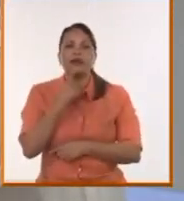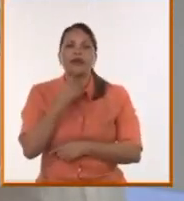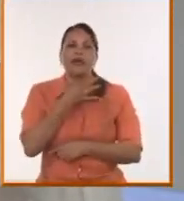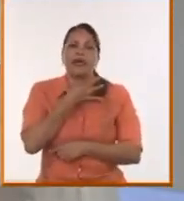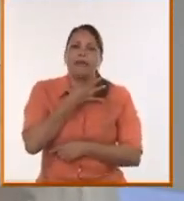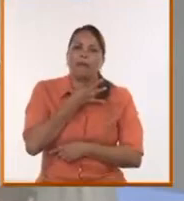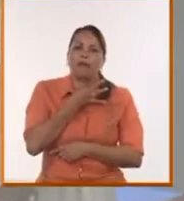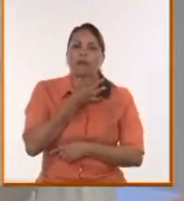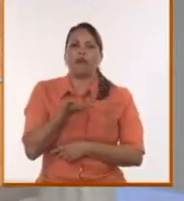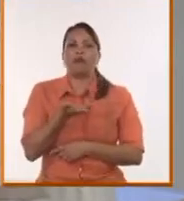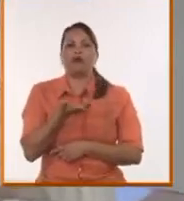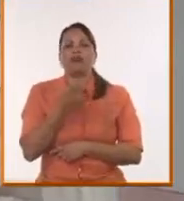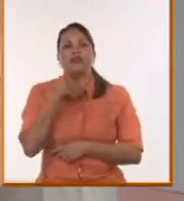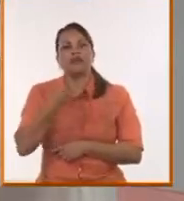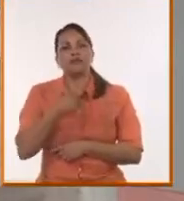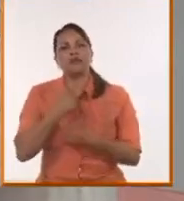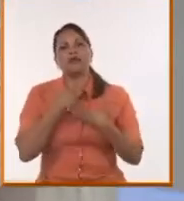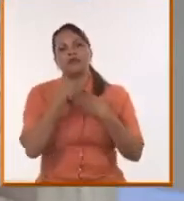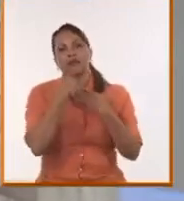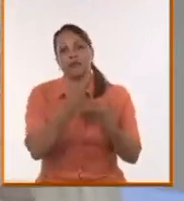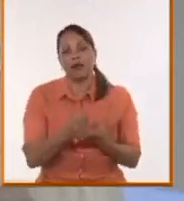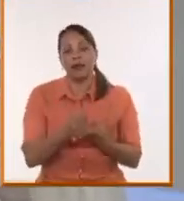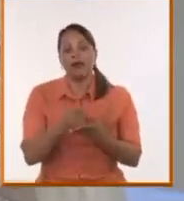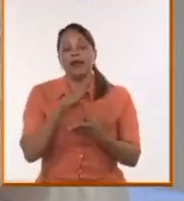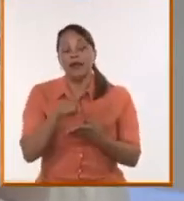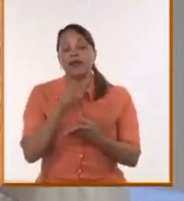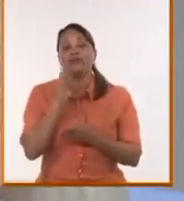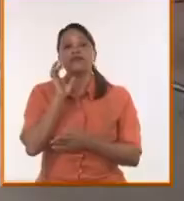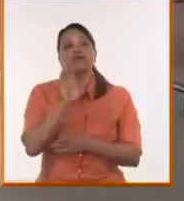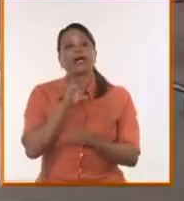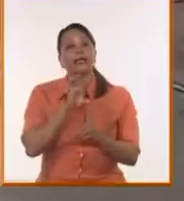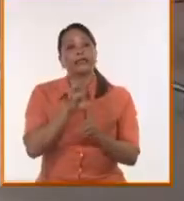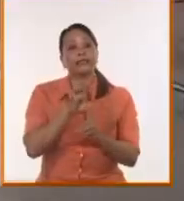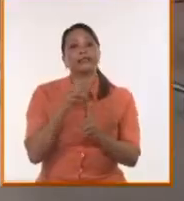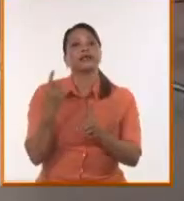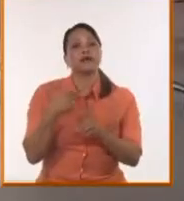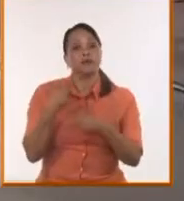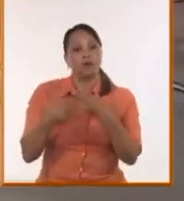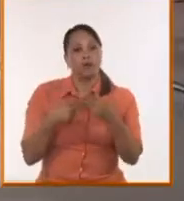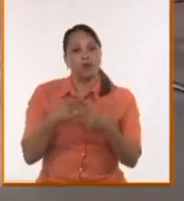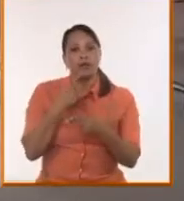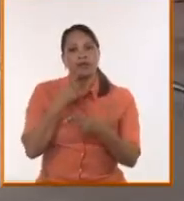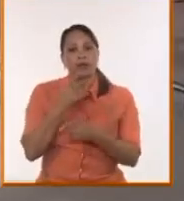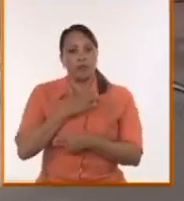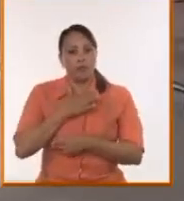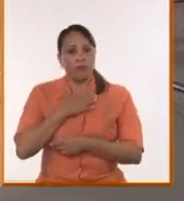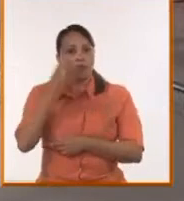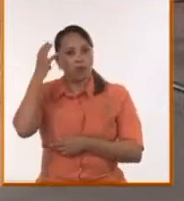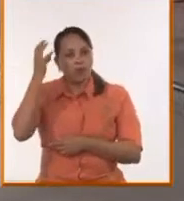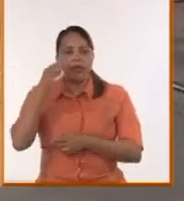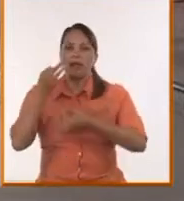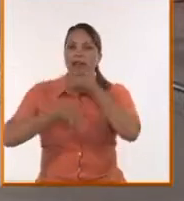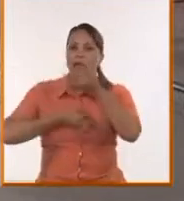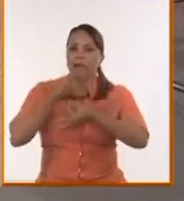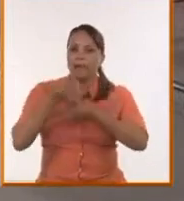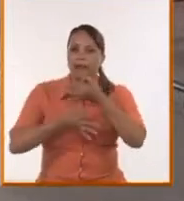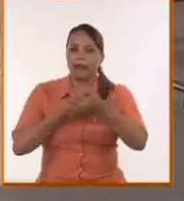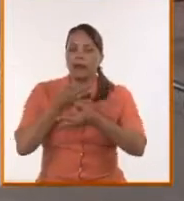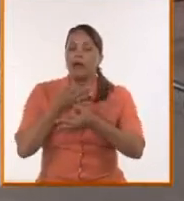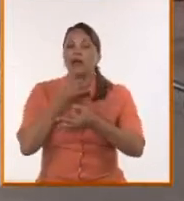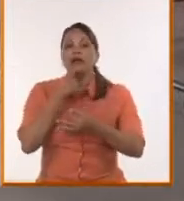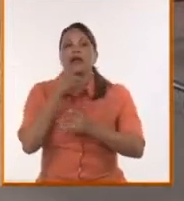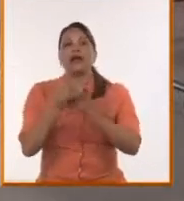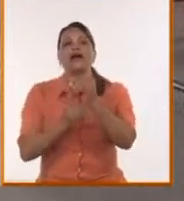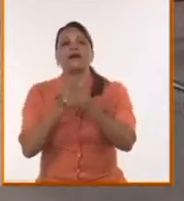¿Y qué pasa? Y es una crítica que hemos hecho también nosotros a nuestros propios gobiernos de la primera década del siglo XXI, que